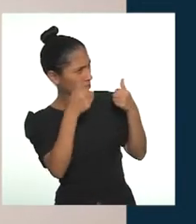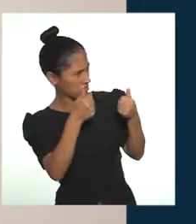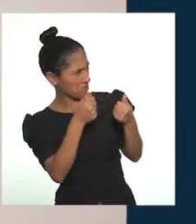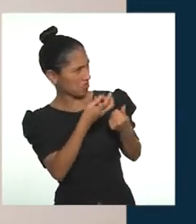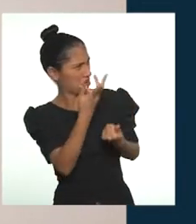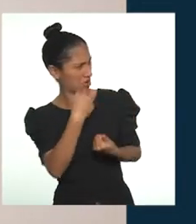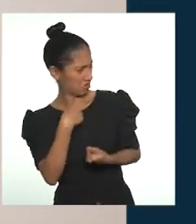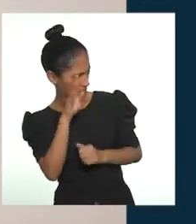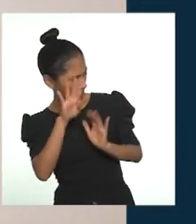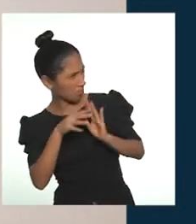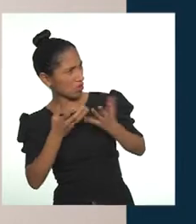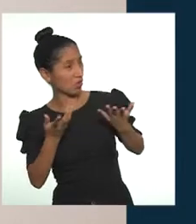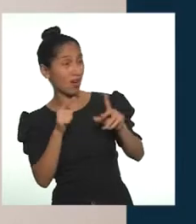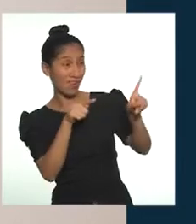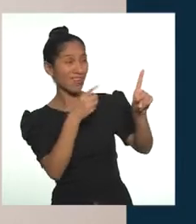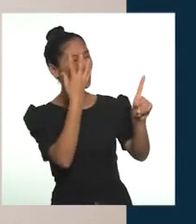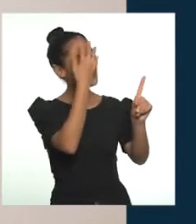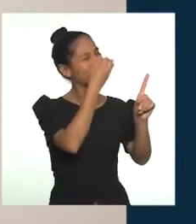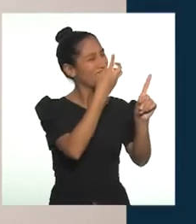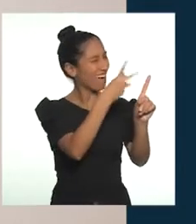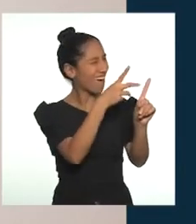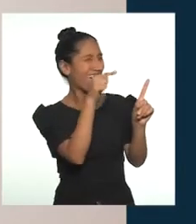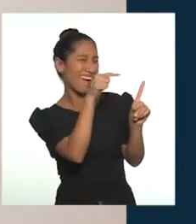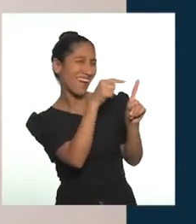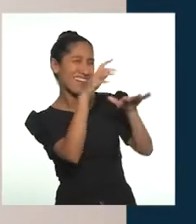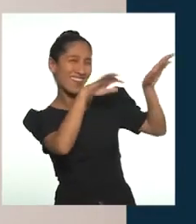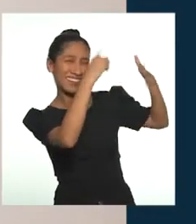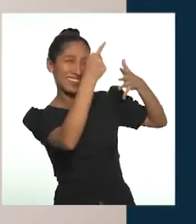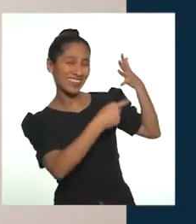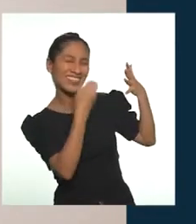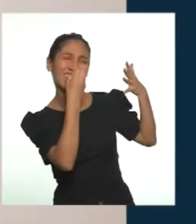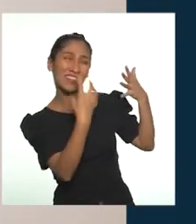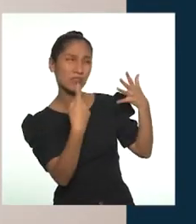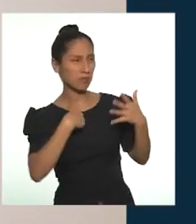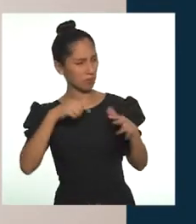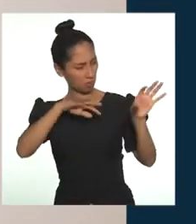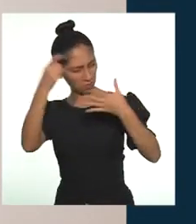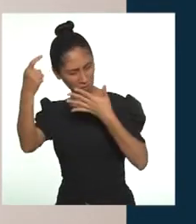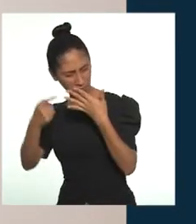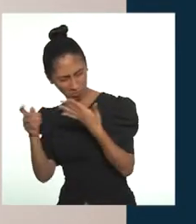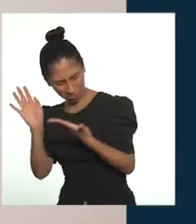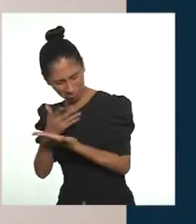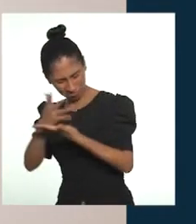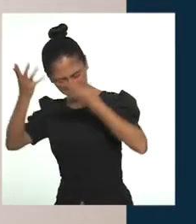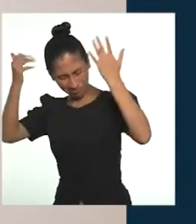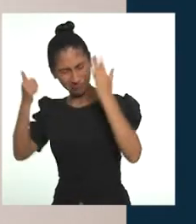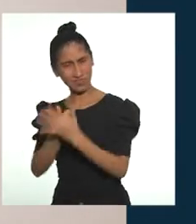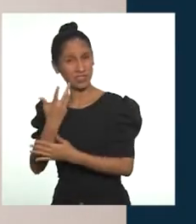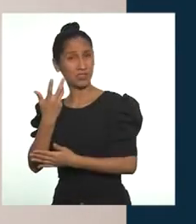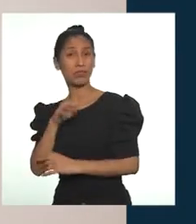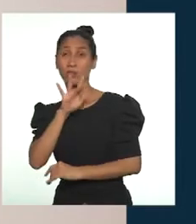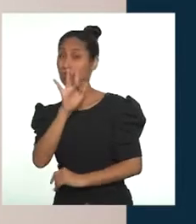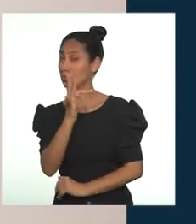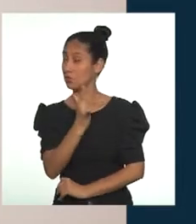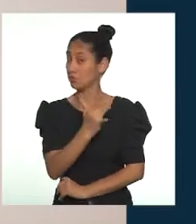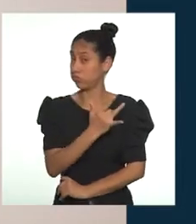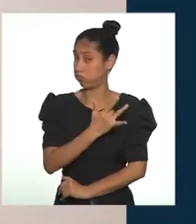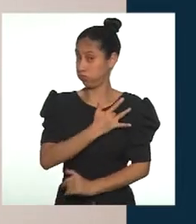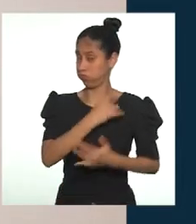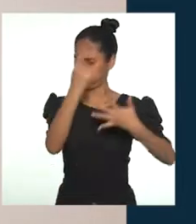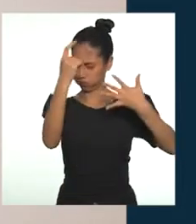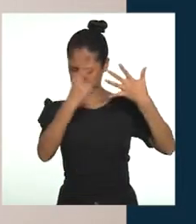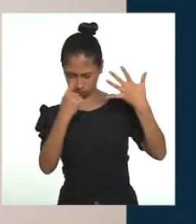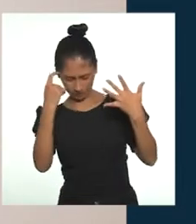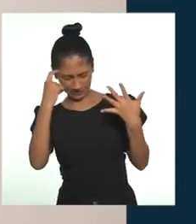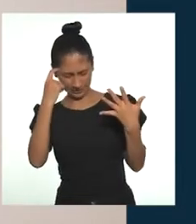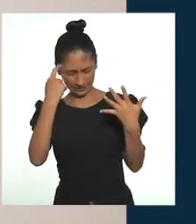pasó algo muy lindo y a mí no. Eso también afecta tu autoestima, porque afecta tus sentimientos y afecta